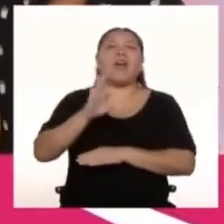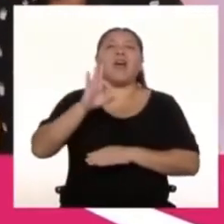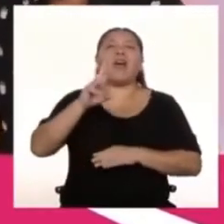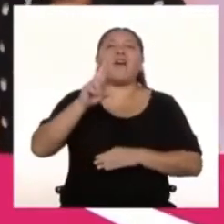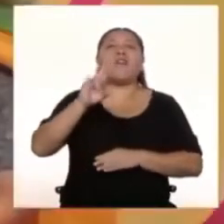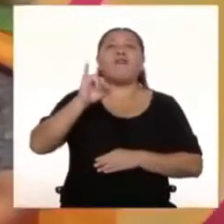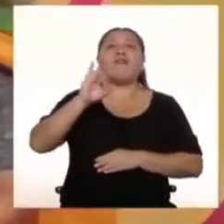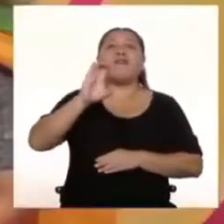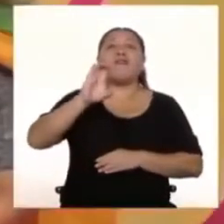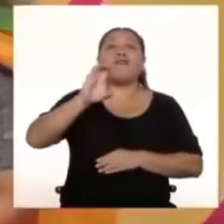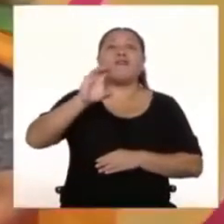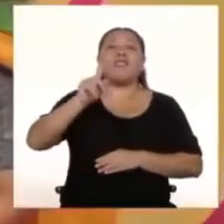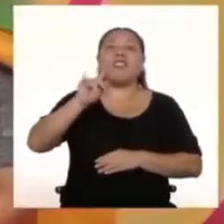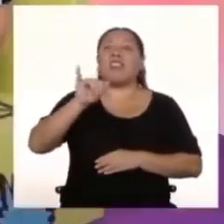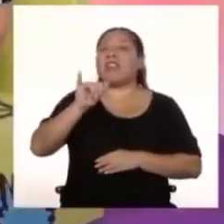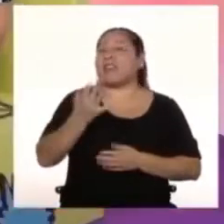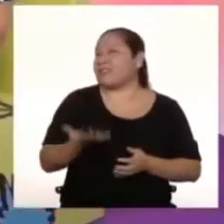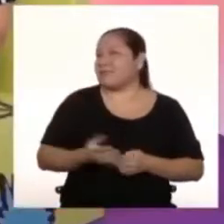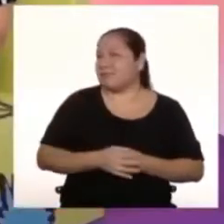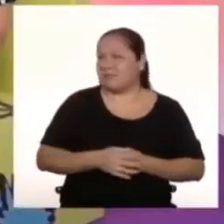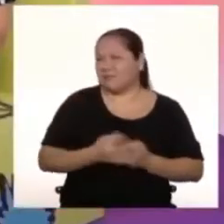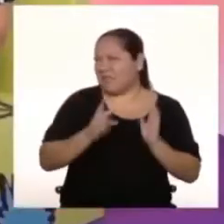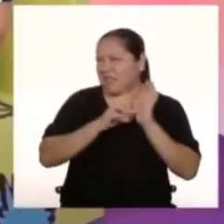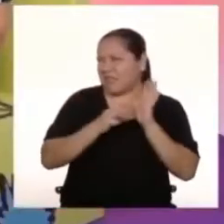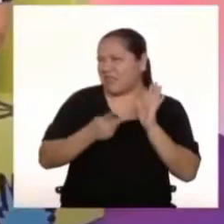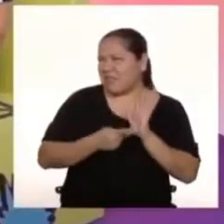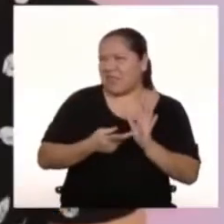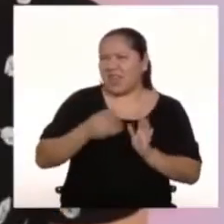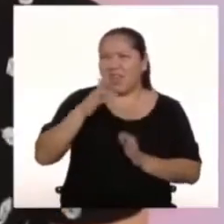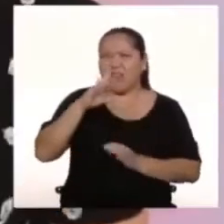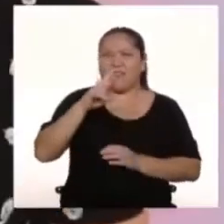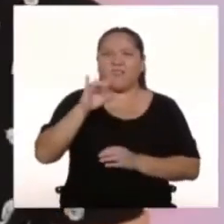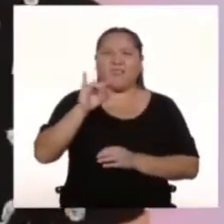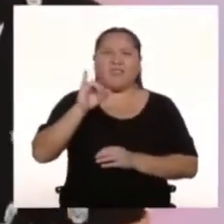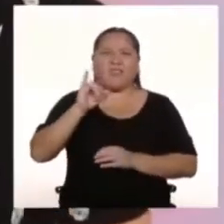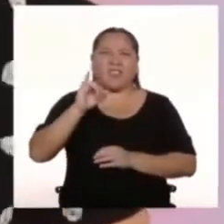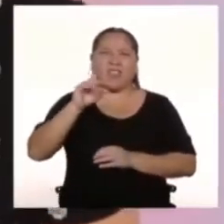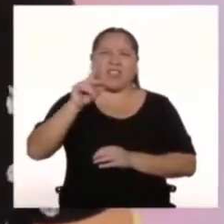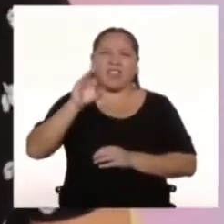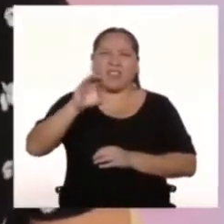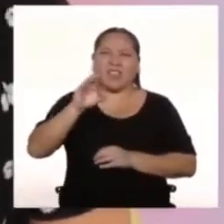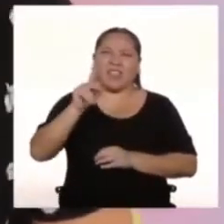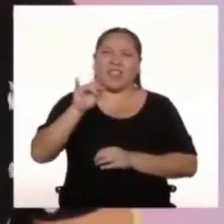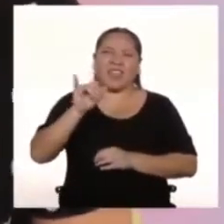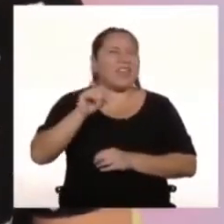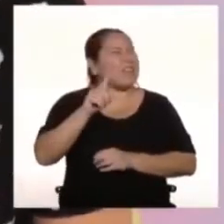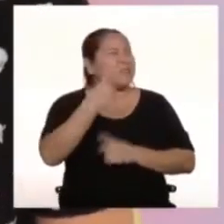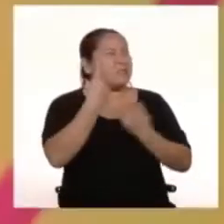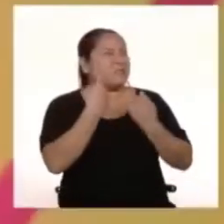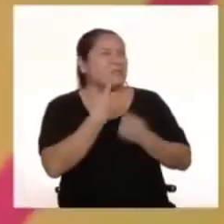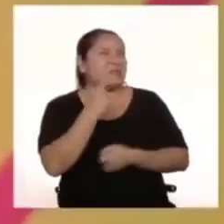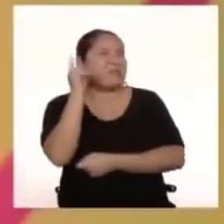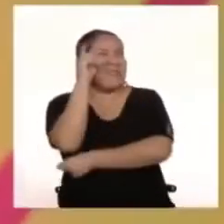escribirme en realidad ¿Y qué es ser friki? Ser friki es una pregunta muy difícil de responder en realidad Yo la